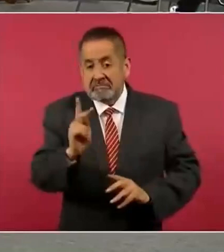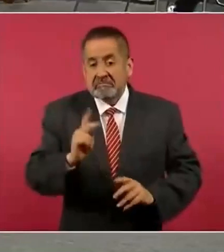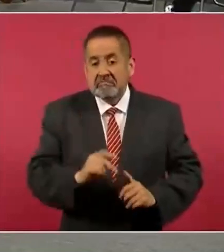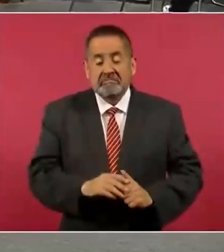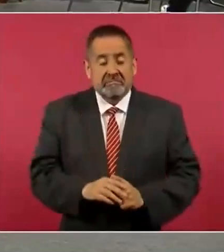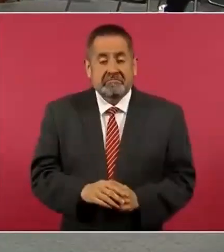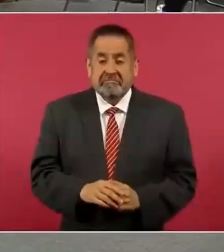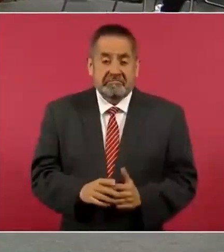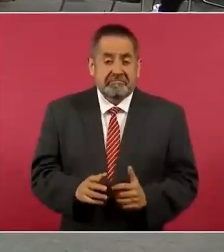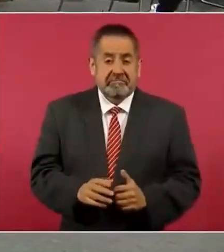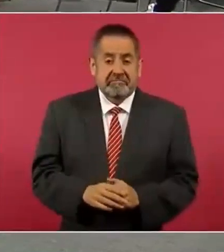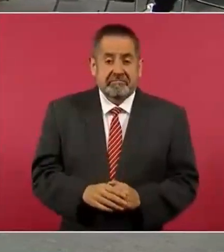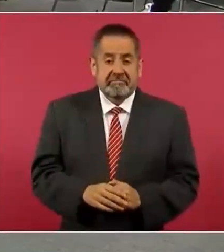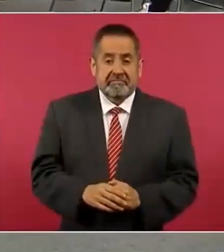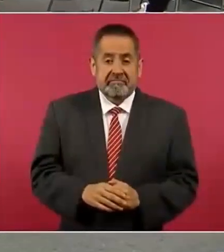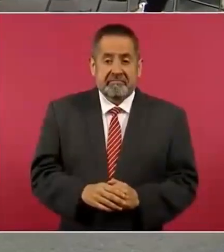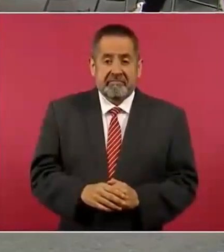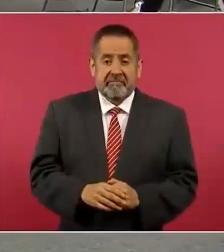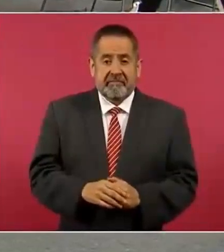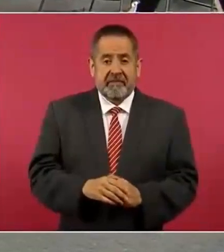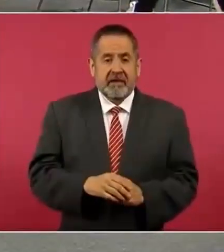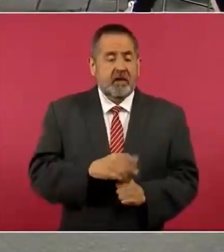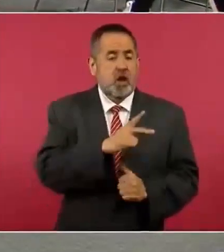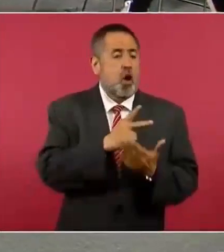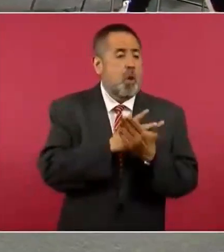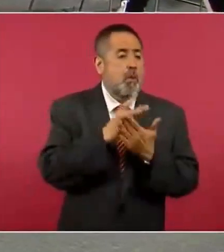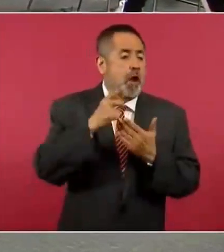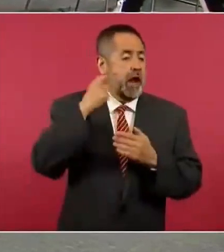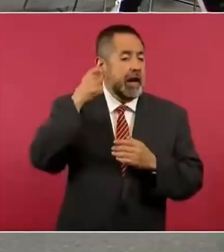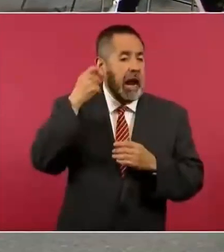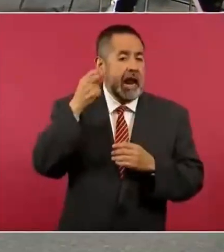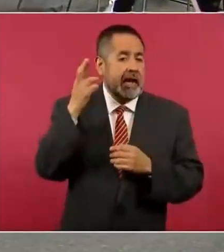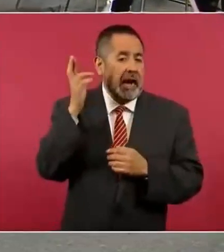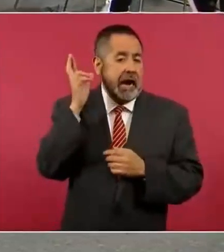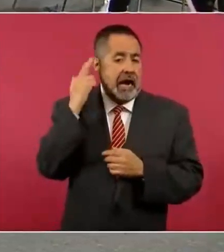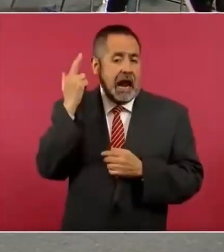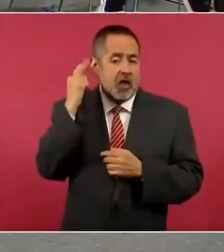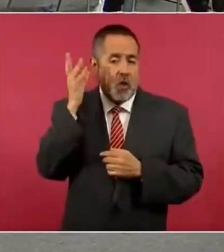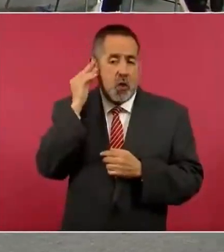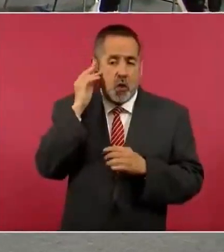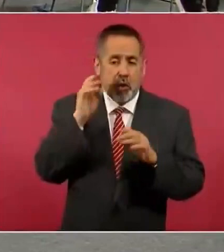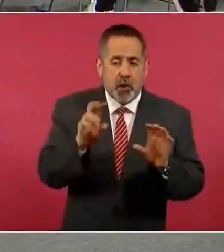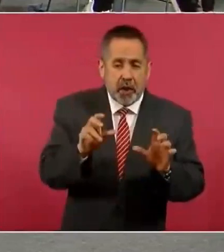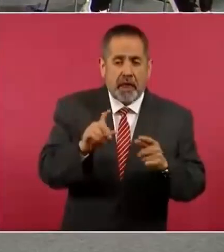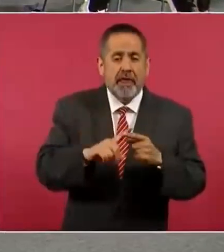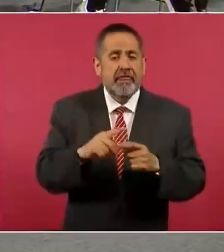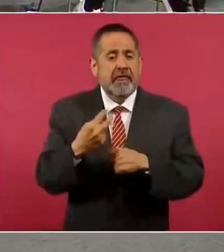programas de radio, de televisión.